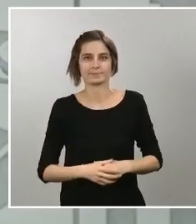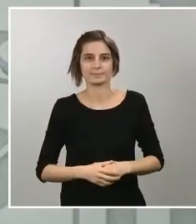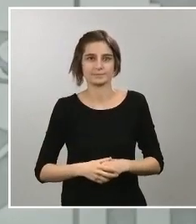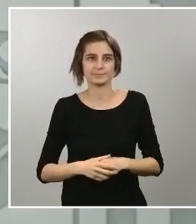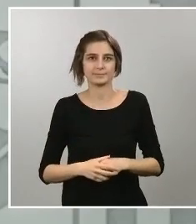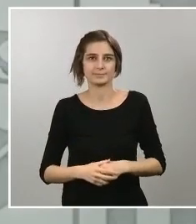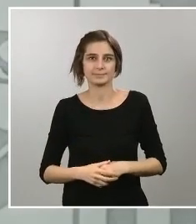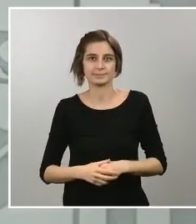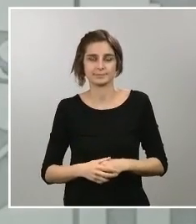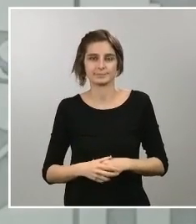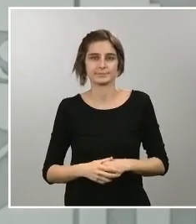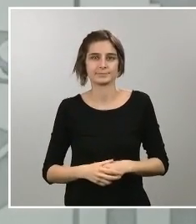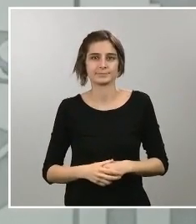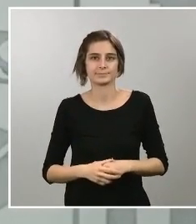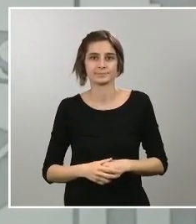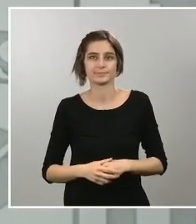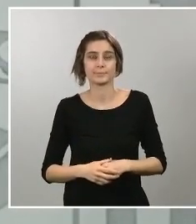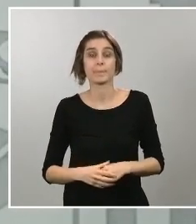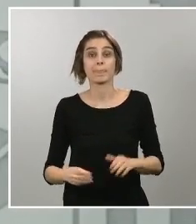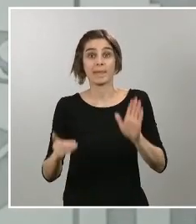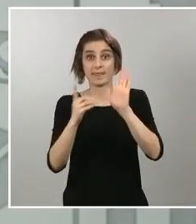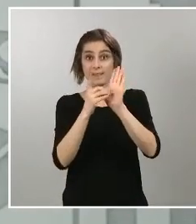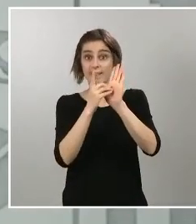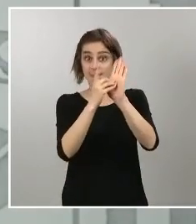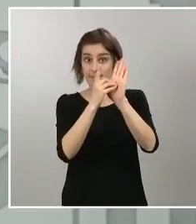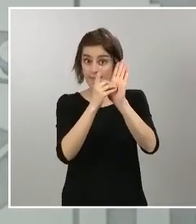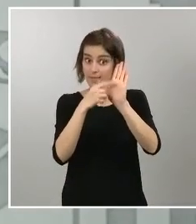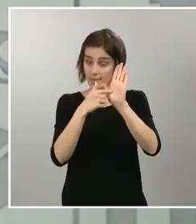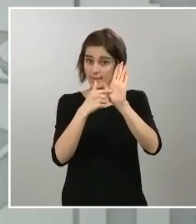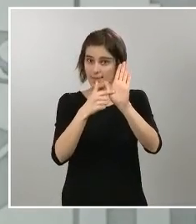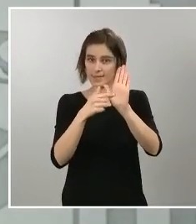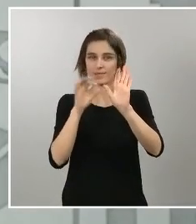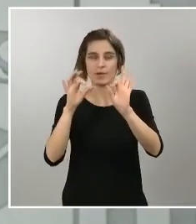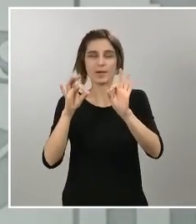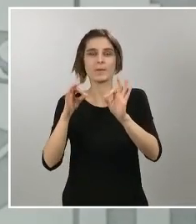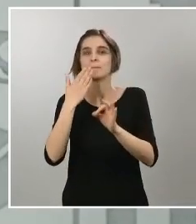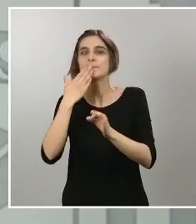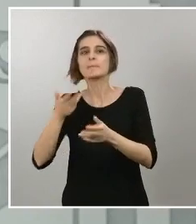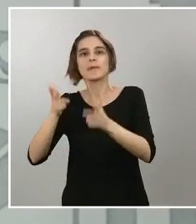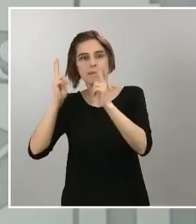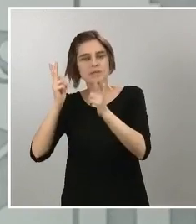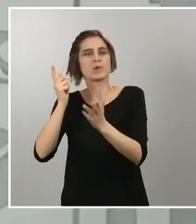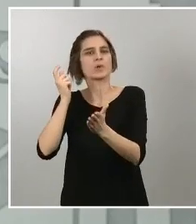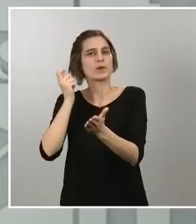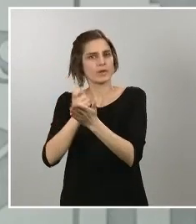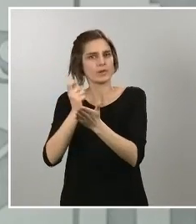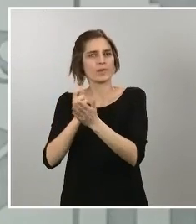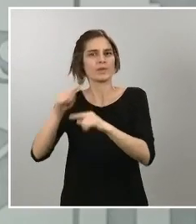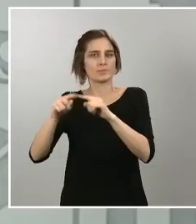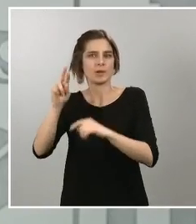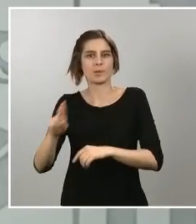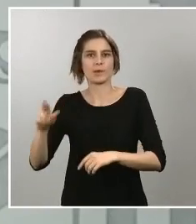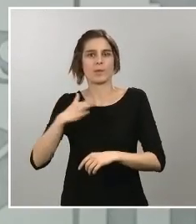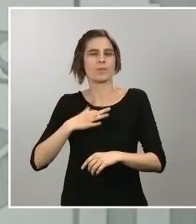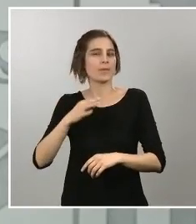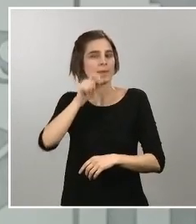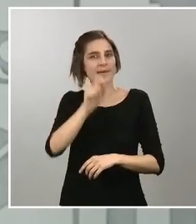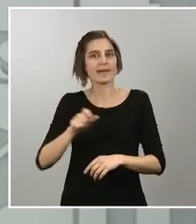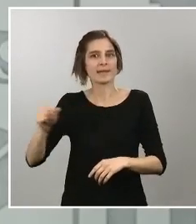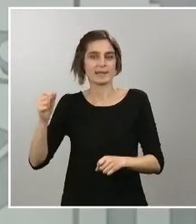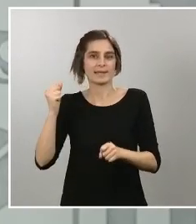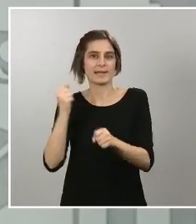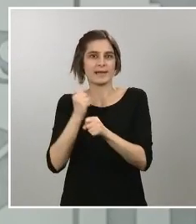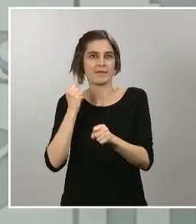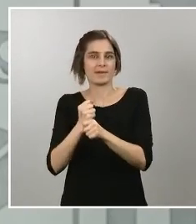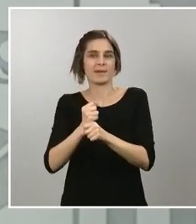decreto regula un permiso retribuido recuperable para todo el personal laboral que presta servicio en empresas